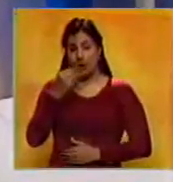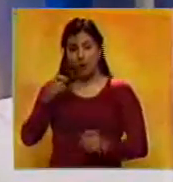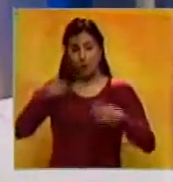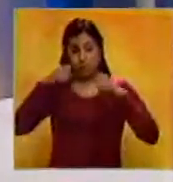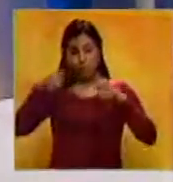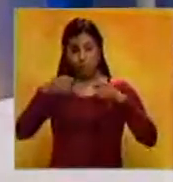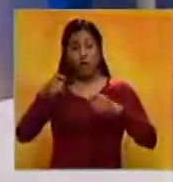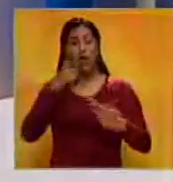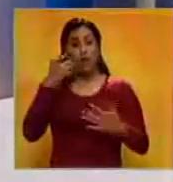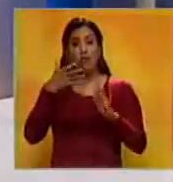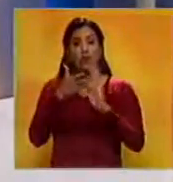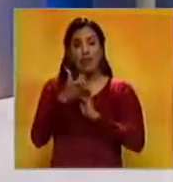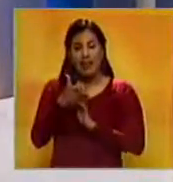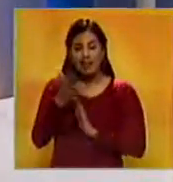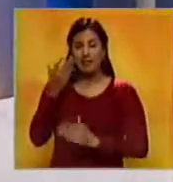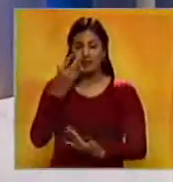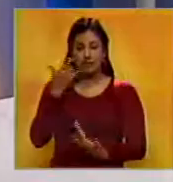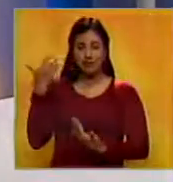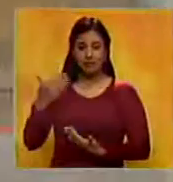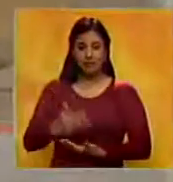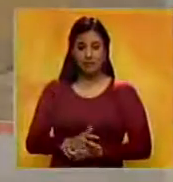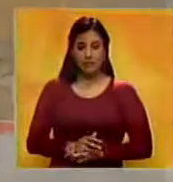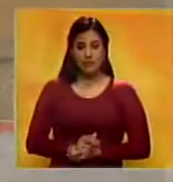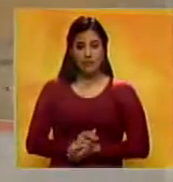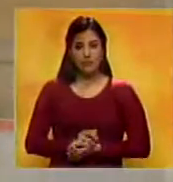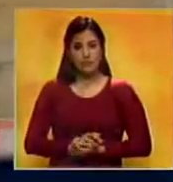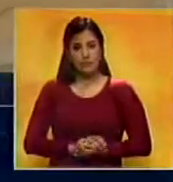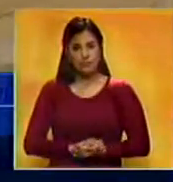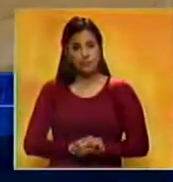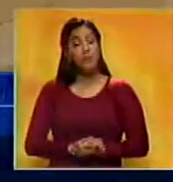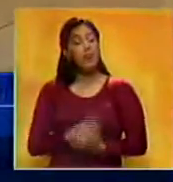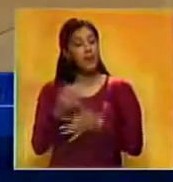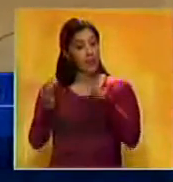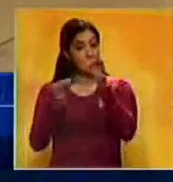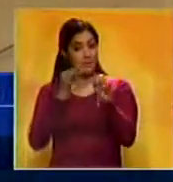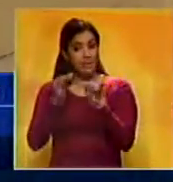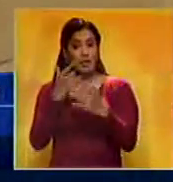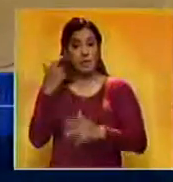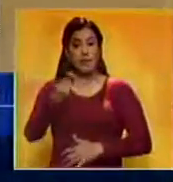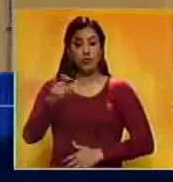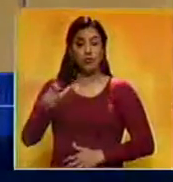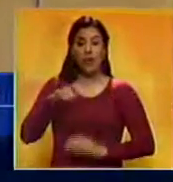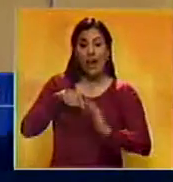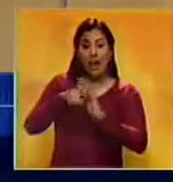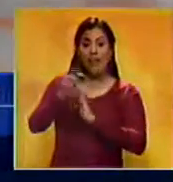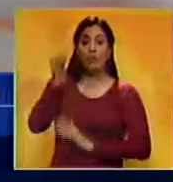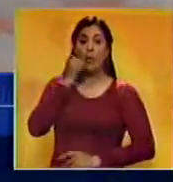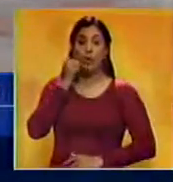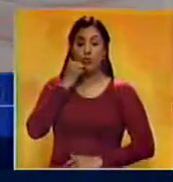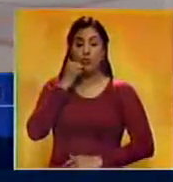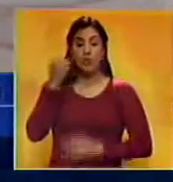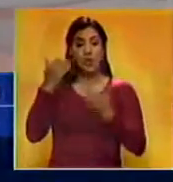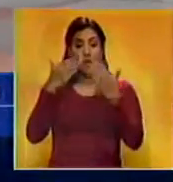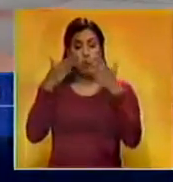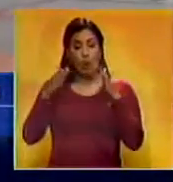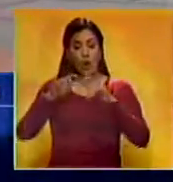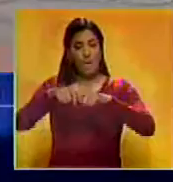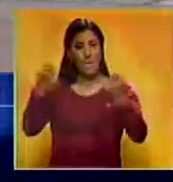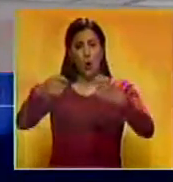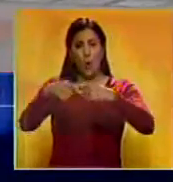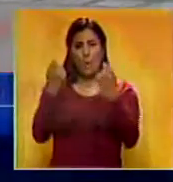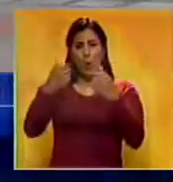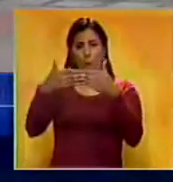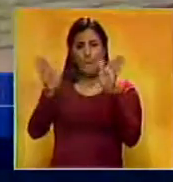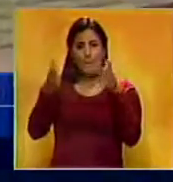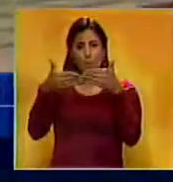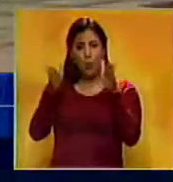comedor. Alexis Abreu nos trae la información. Se conoció que los antisociales ingresaron a este complejo educativo rompiendo una de